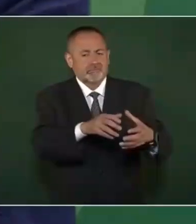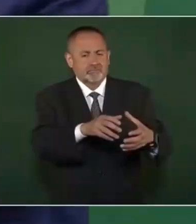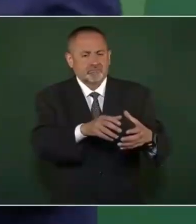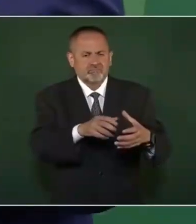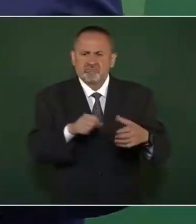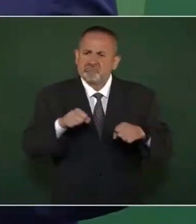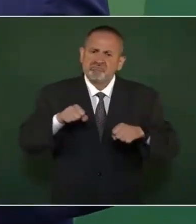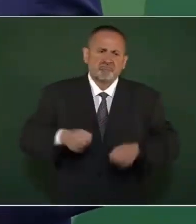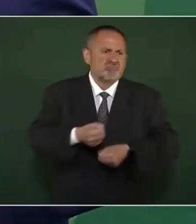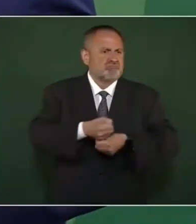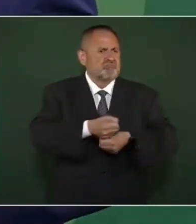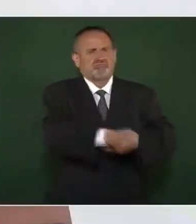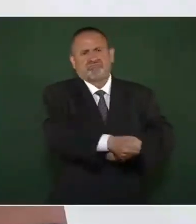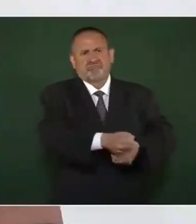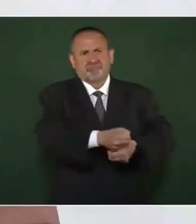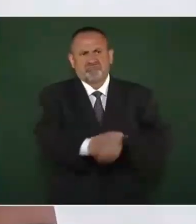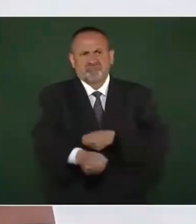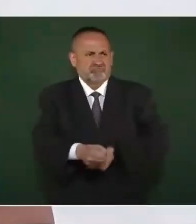uso de la fuerza.